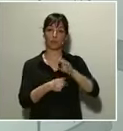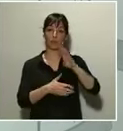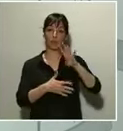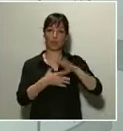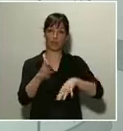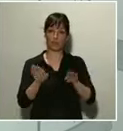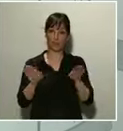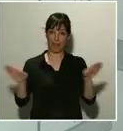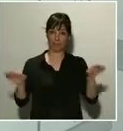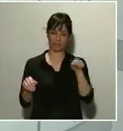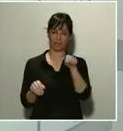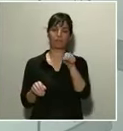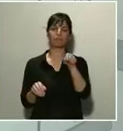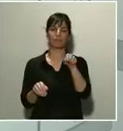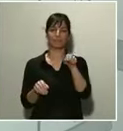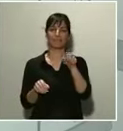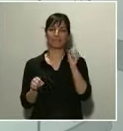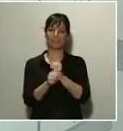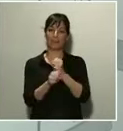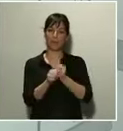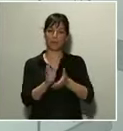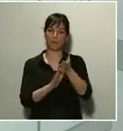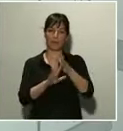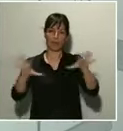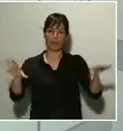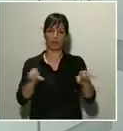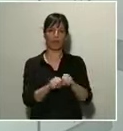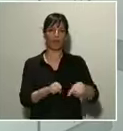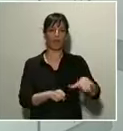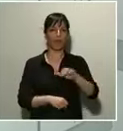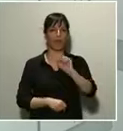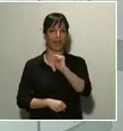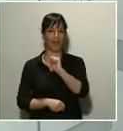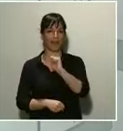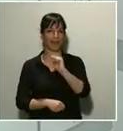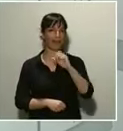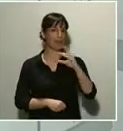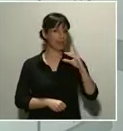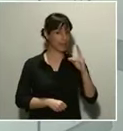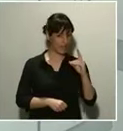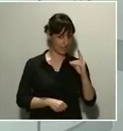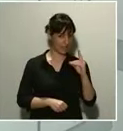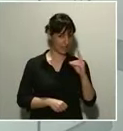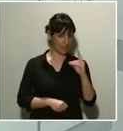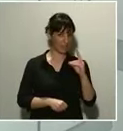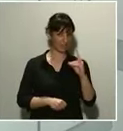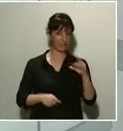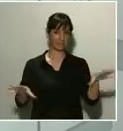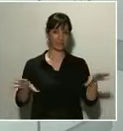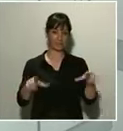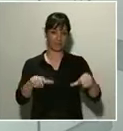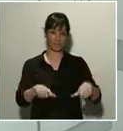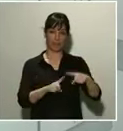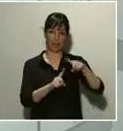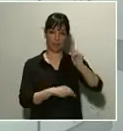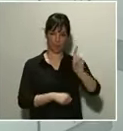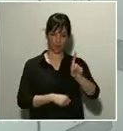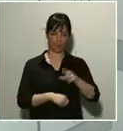la actividad se concentrará en las zonas A y D de la terminal 1. Y en el aeropuerto de Palma de Mallorca